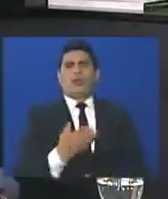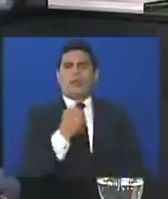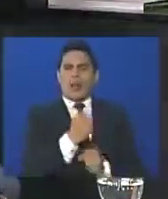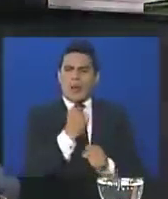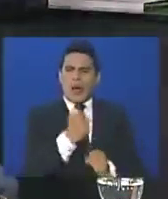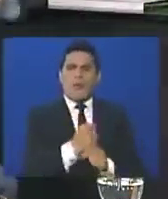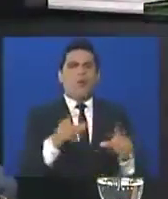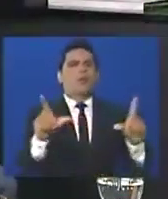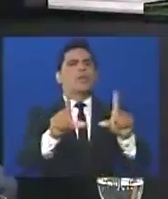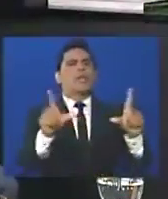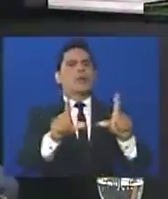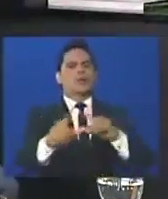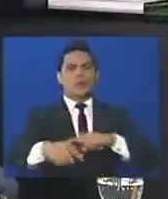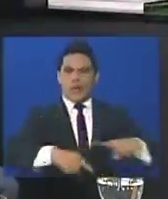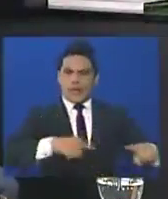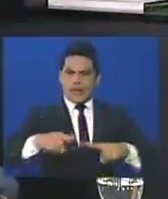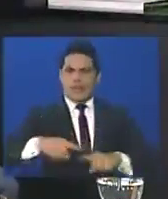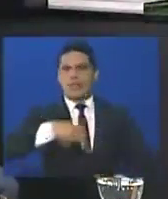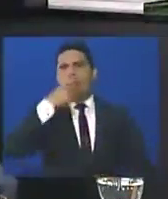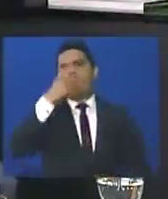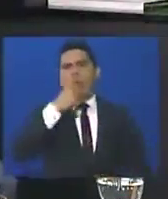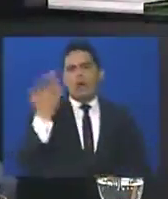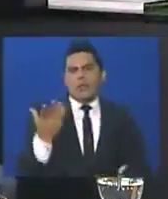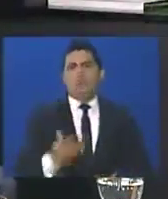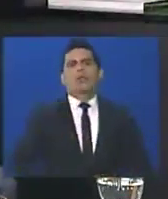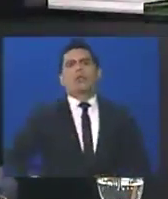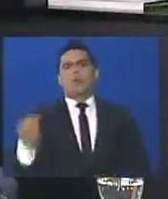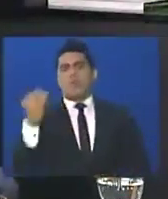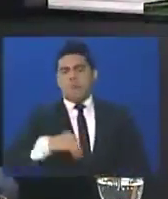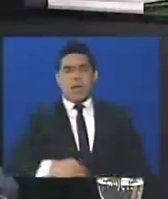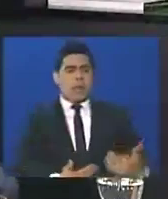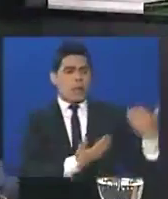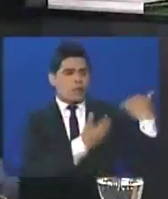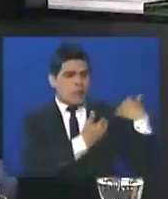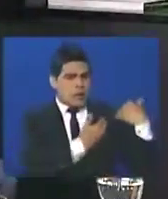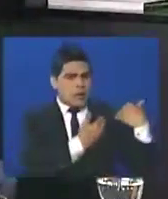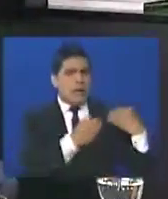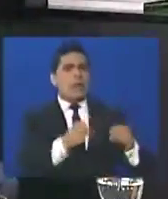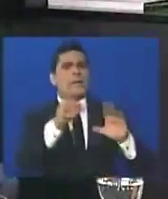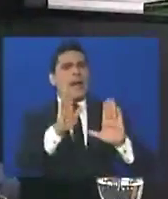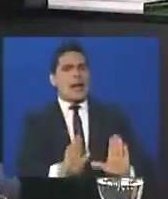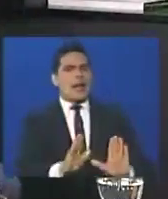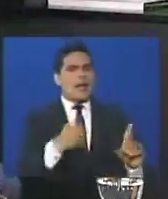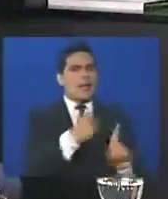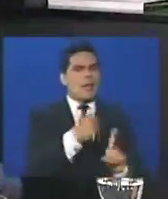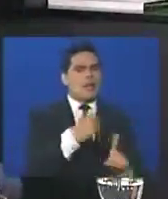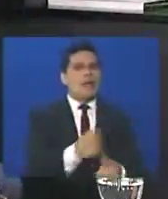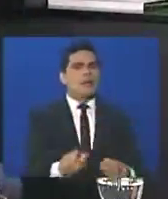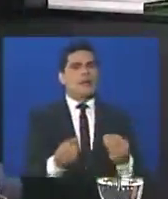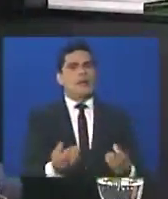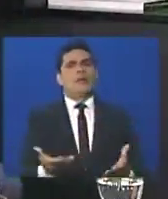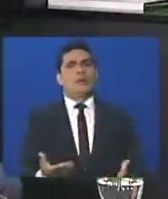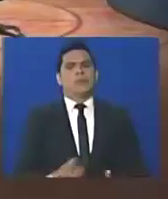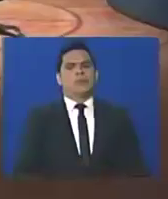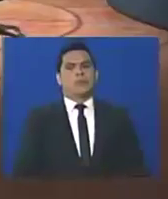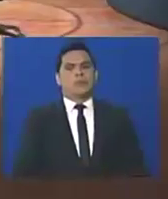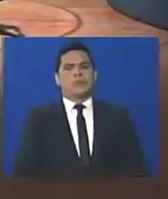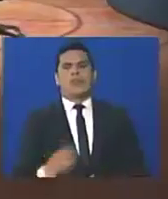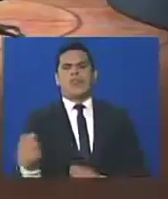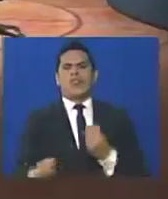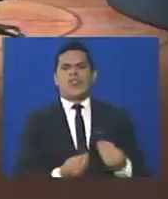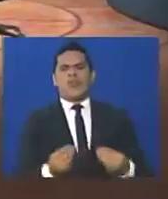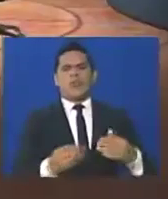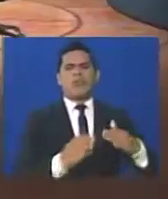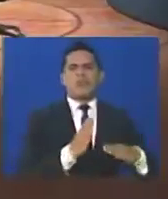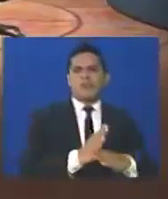opinión pública y dirigencia política, tiene que ir más allá. Es decir, hay que parar esta violencia, esta ola de violencia. Claro que hay que hacerlo. cómo